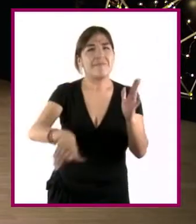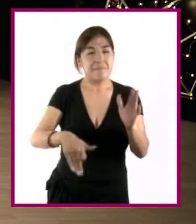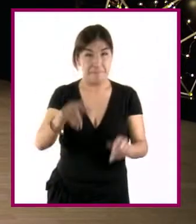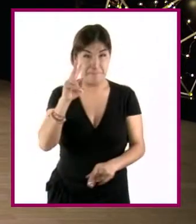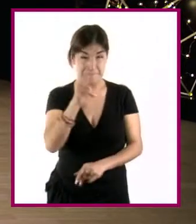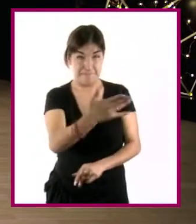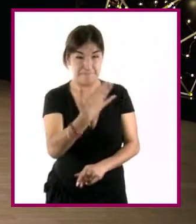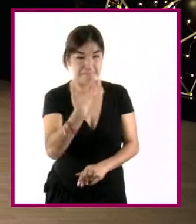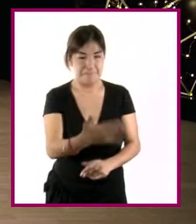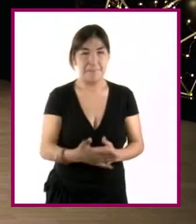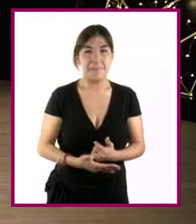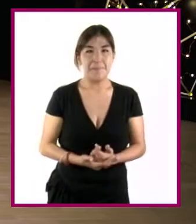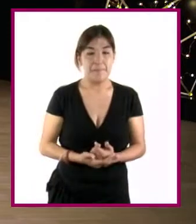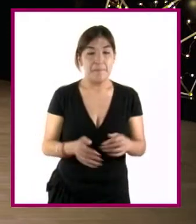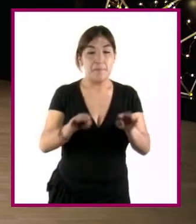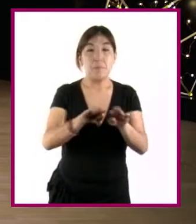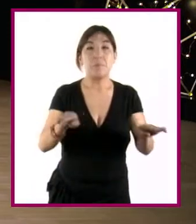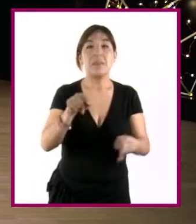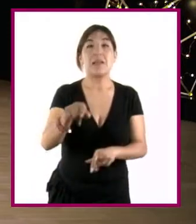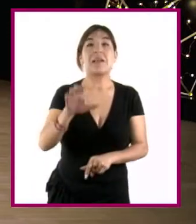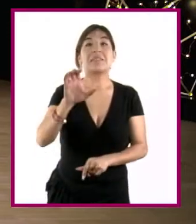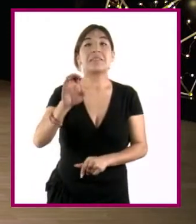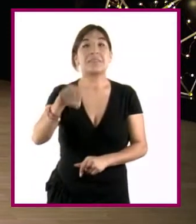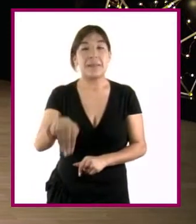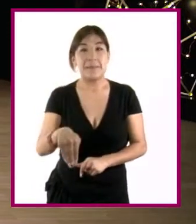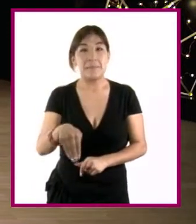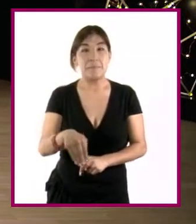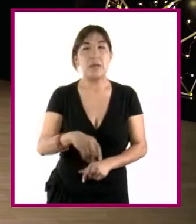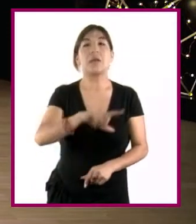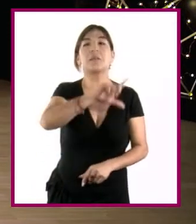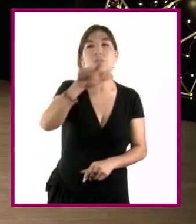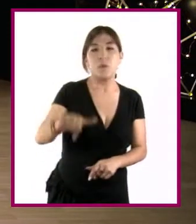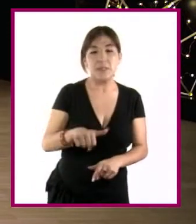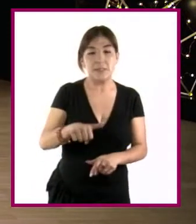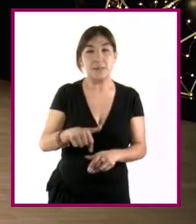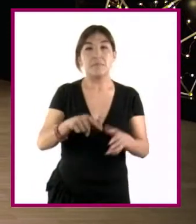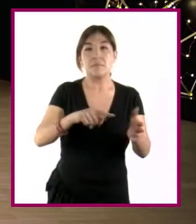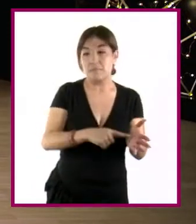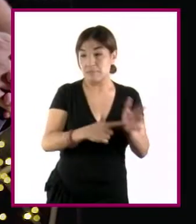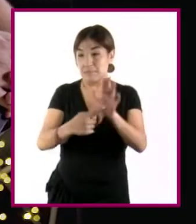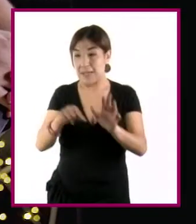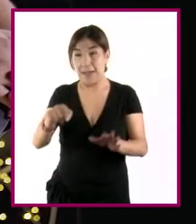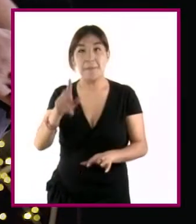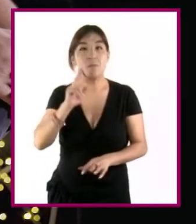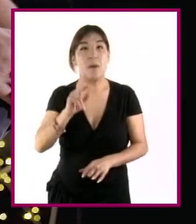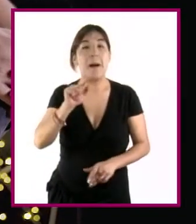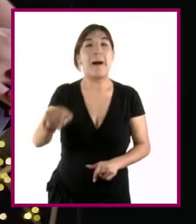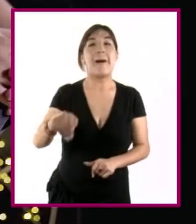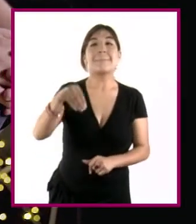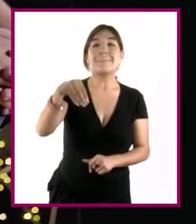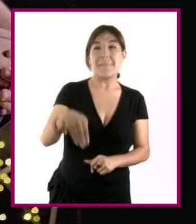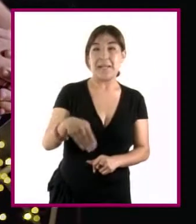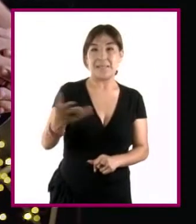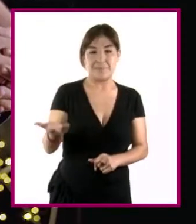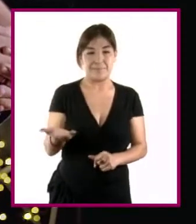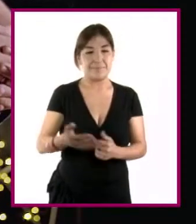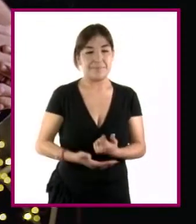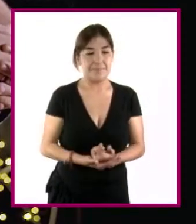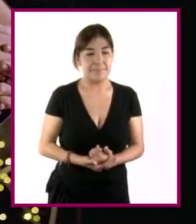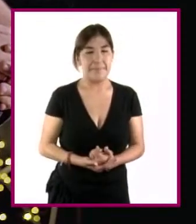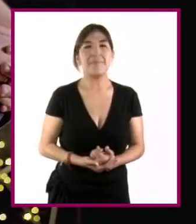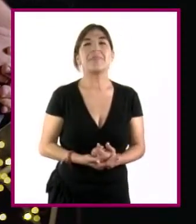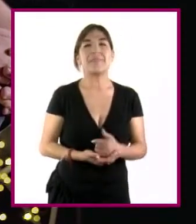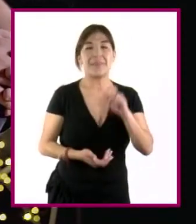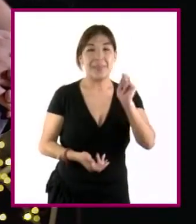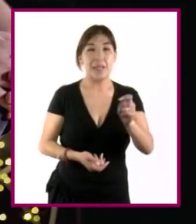la medida que tomamos está en centímetros y el resultado lo vamos a expresar en metros. Ah, entonces debemos definir las